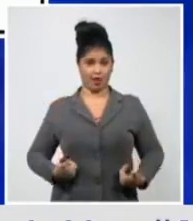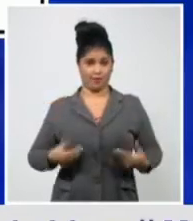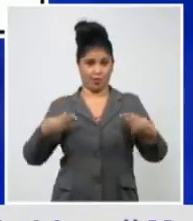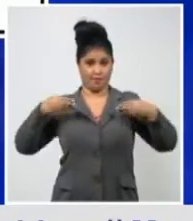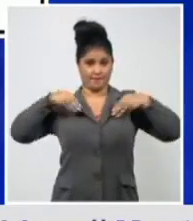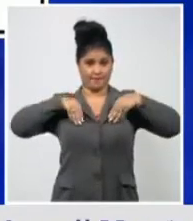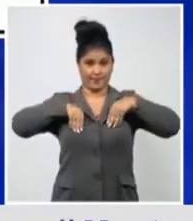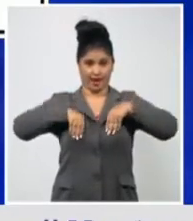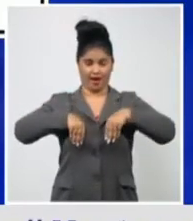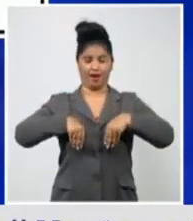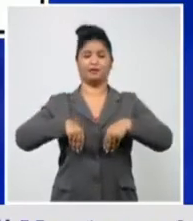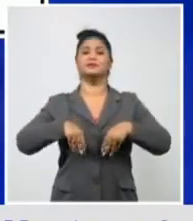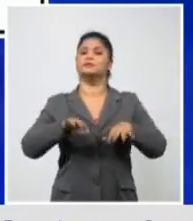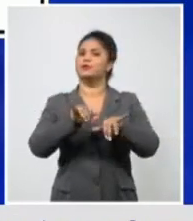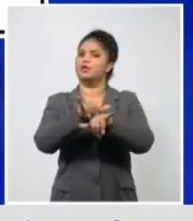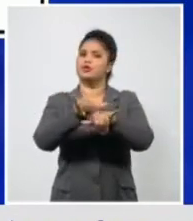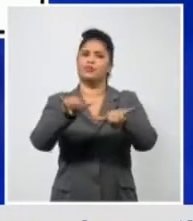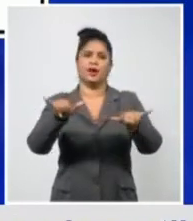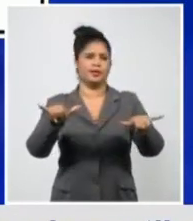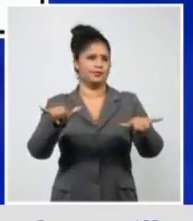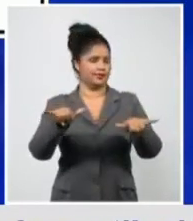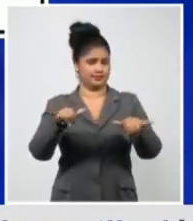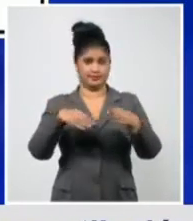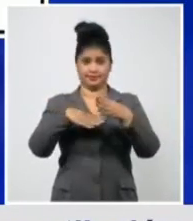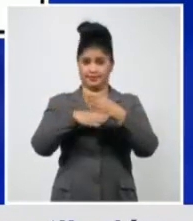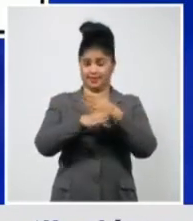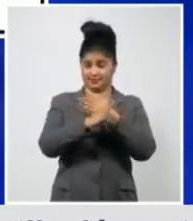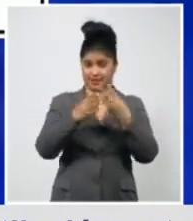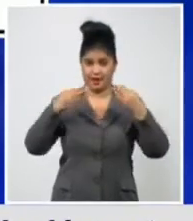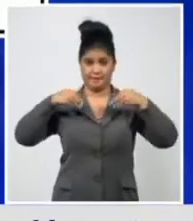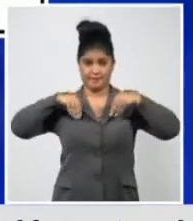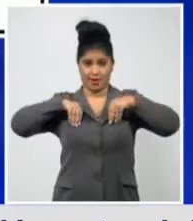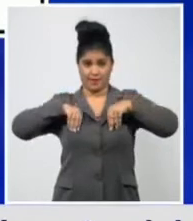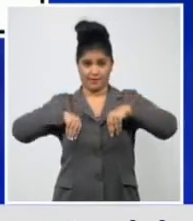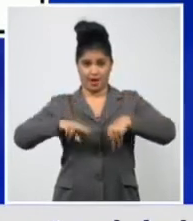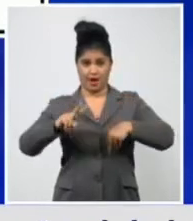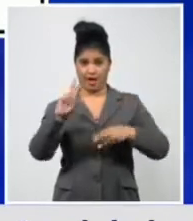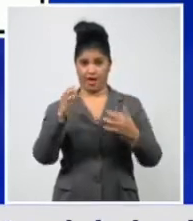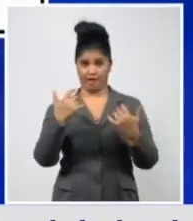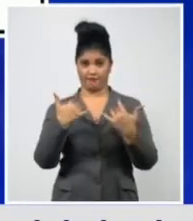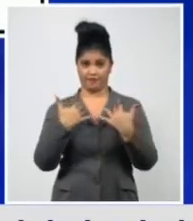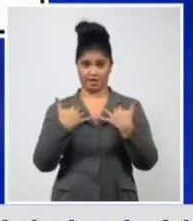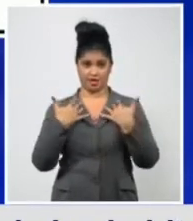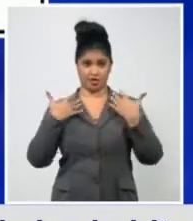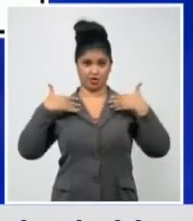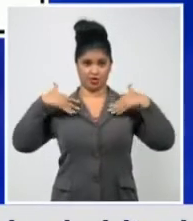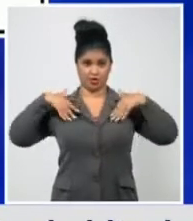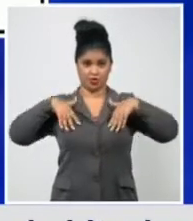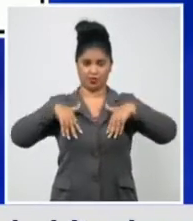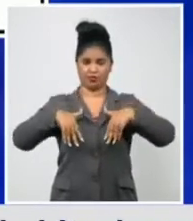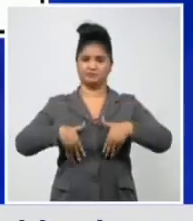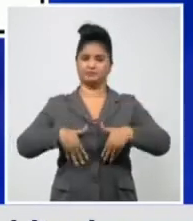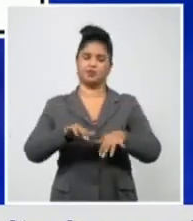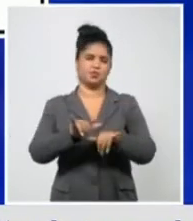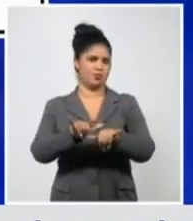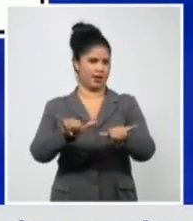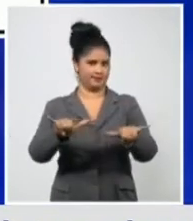entrada, es la llave para la cerradura, que es la que tiene la célula, y la llave la trae el virus.